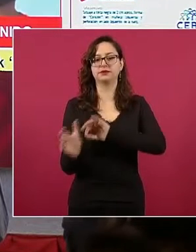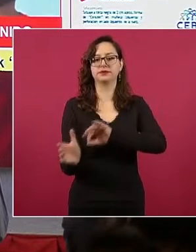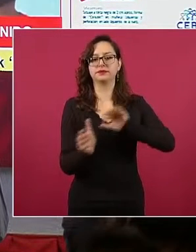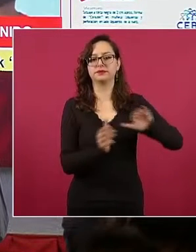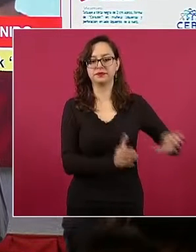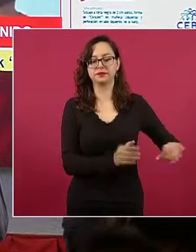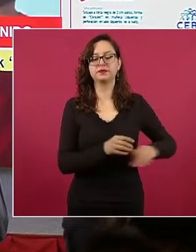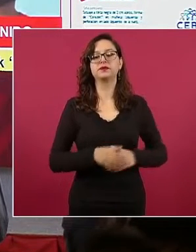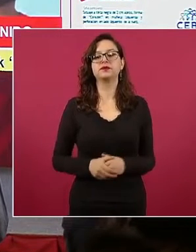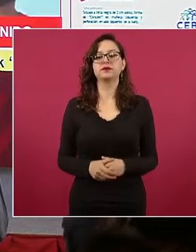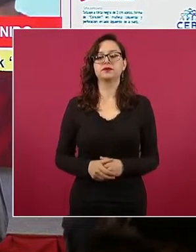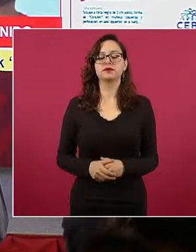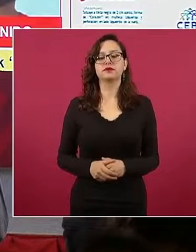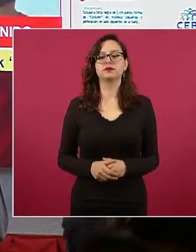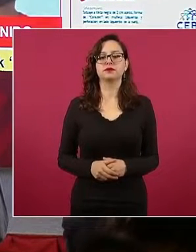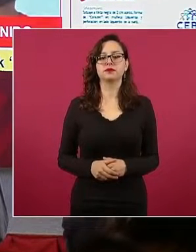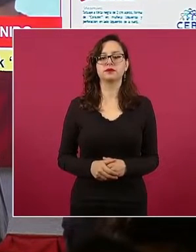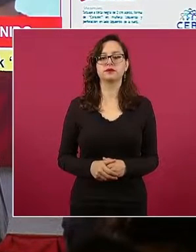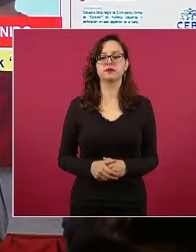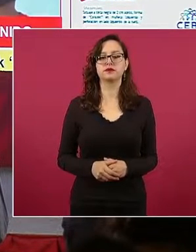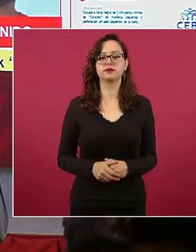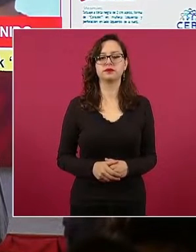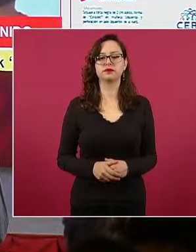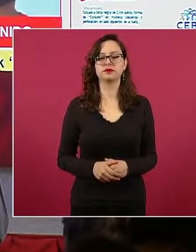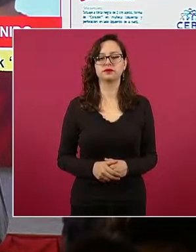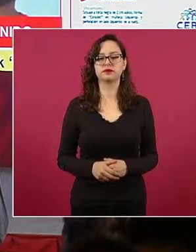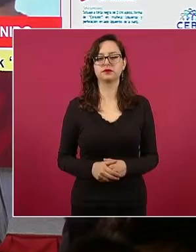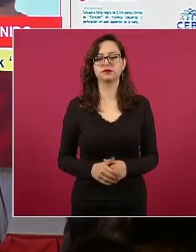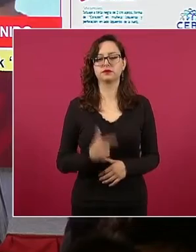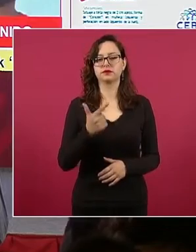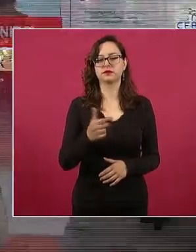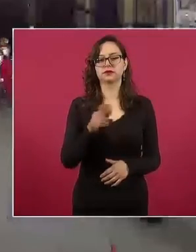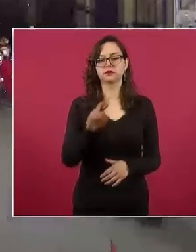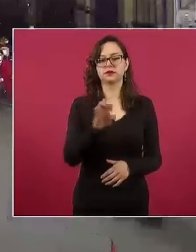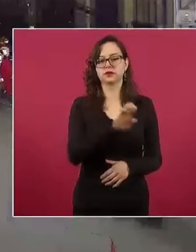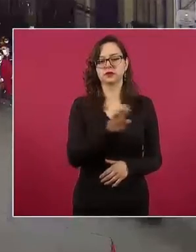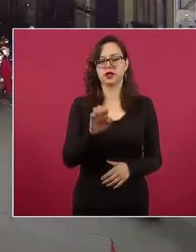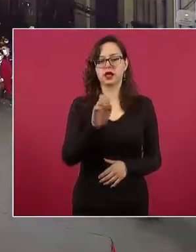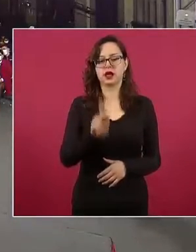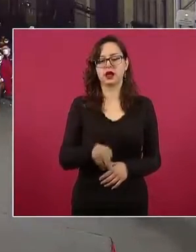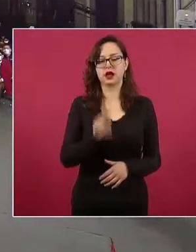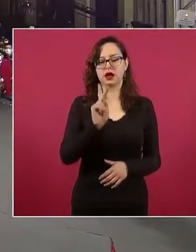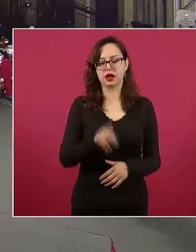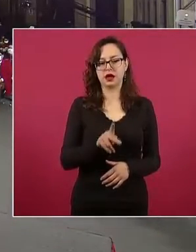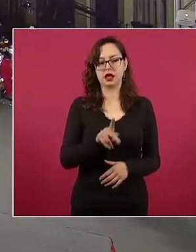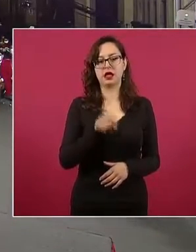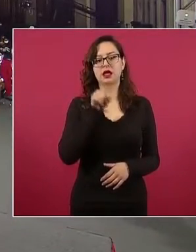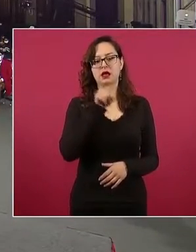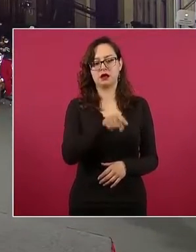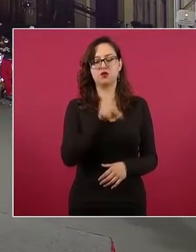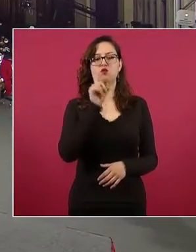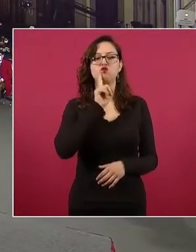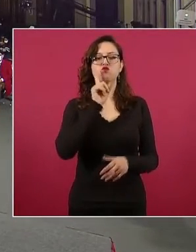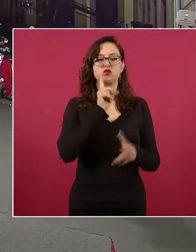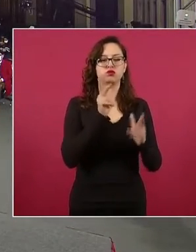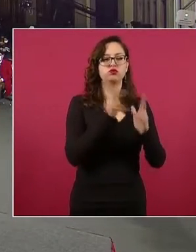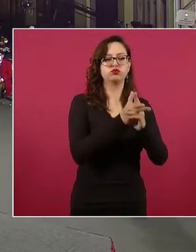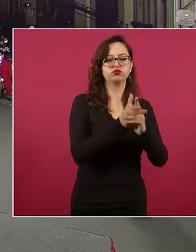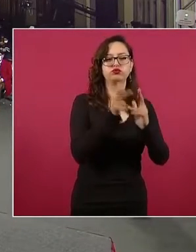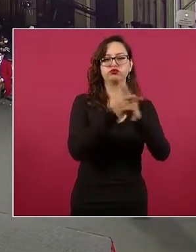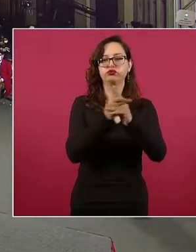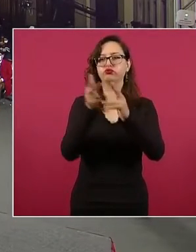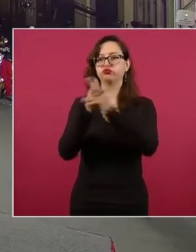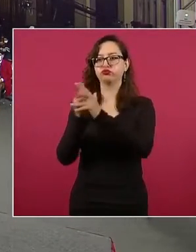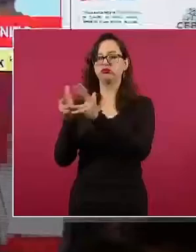Se le generó una nueva imputación a Grig N. por otro caso de feminicidio en